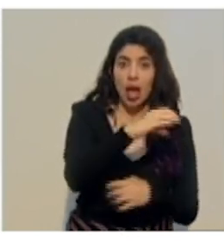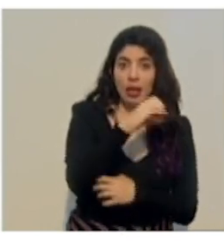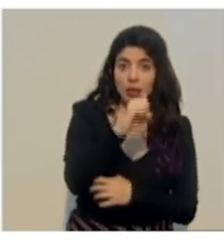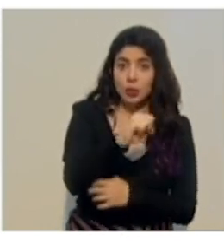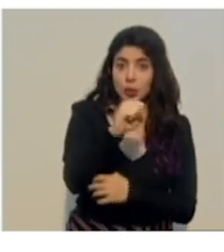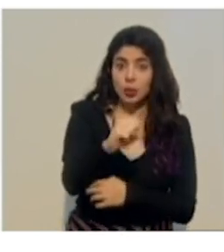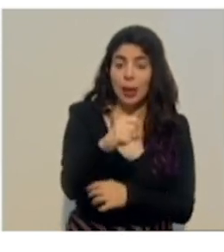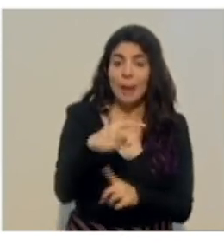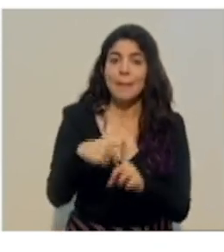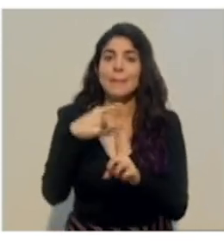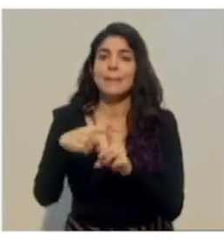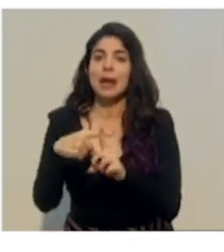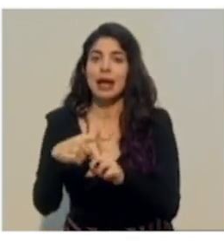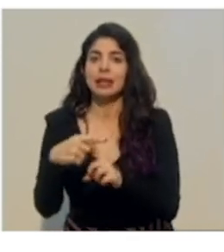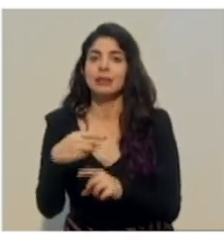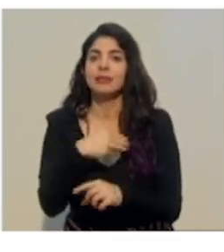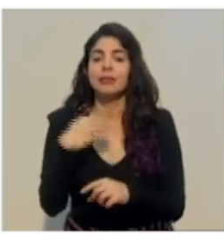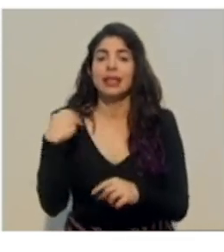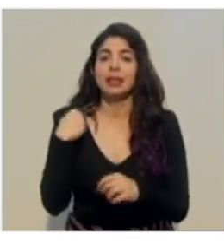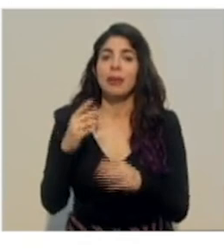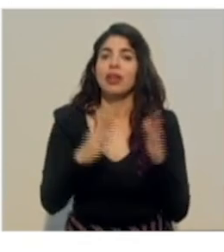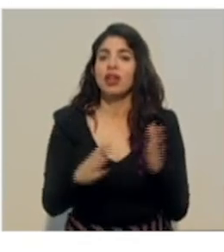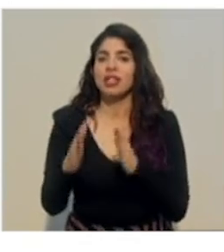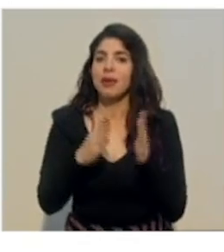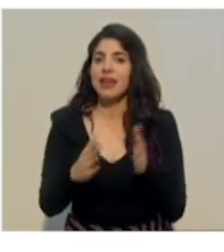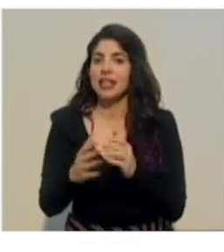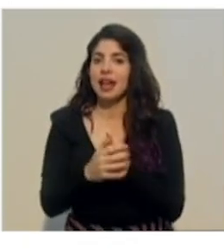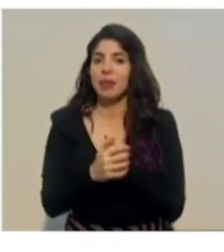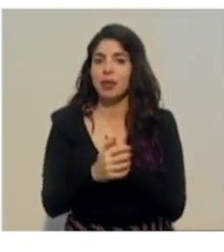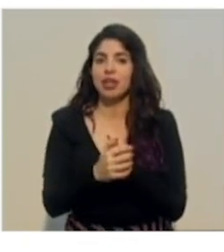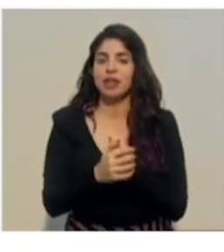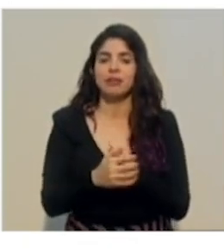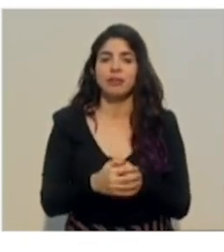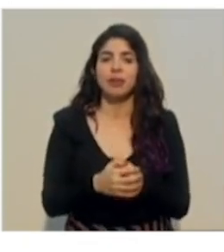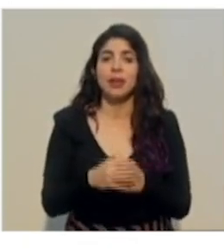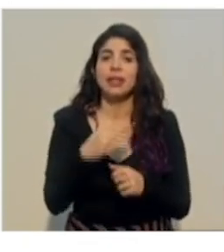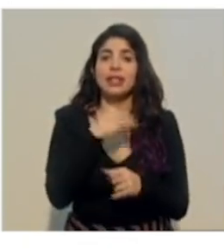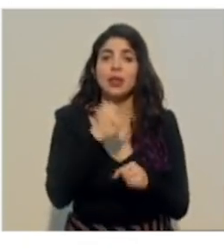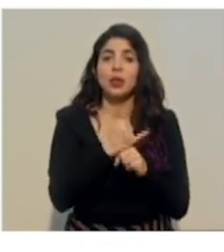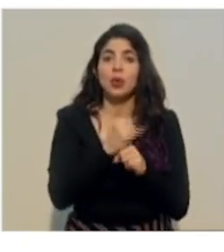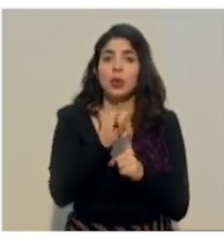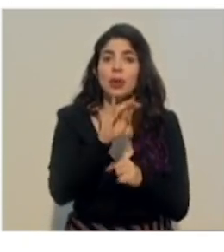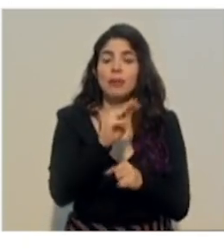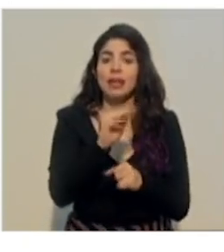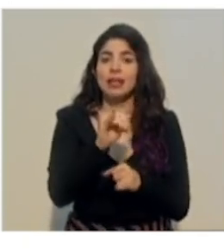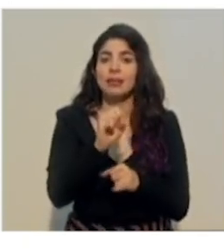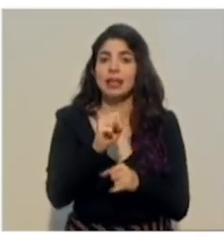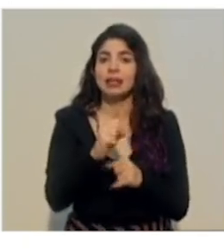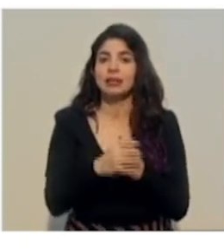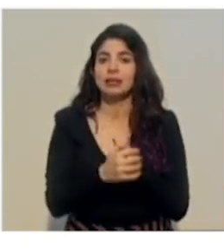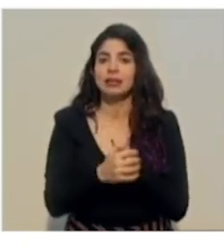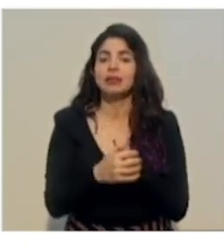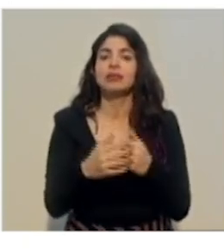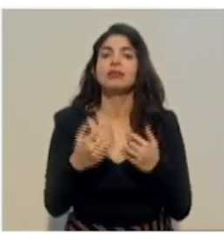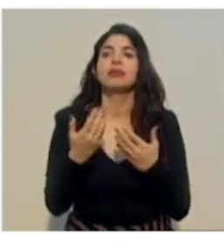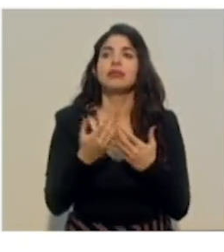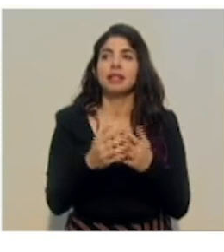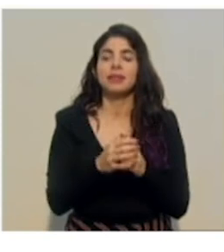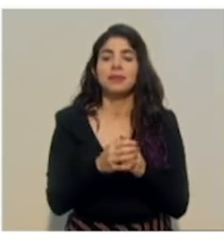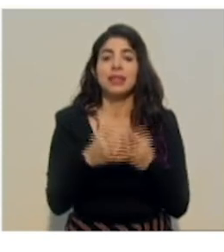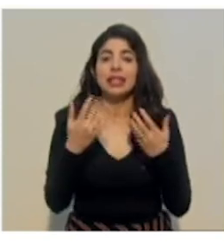del Ministerio de Planificación, del Ministerio de Economía, del Instituto Mixto de Ayuda Social, que han integrado